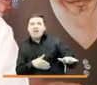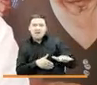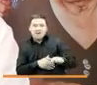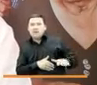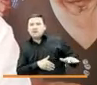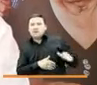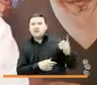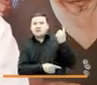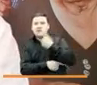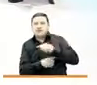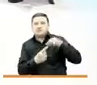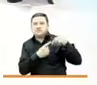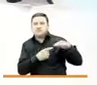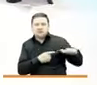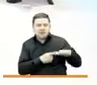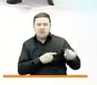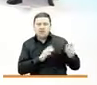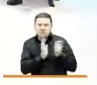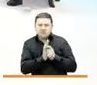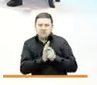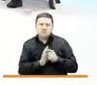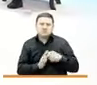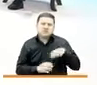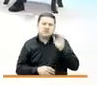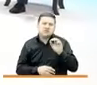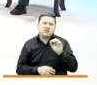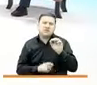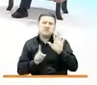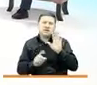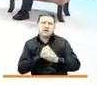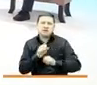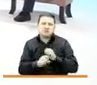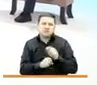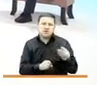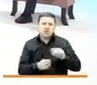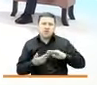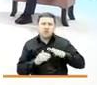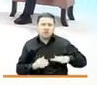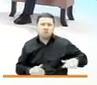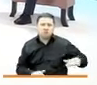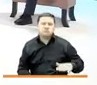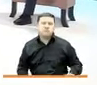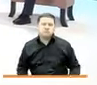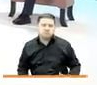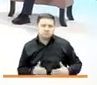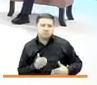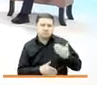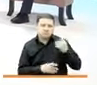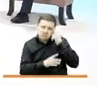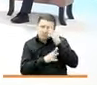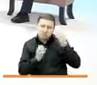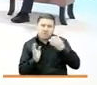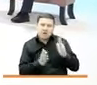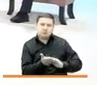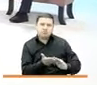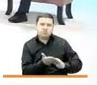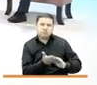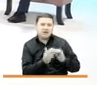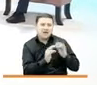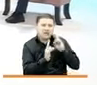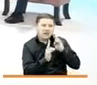ese día tan especial que tuvo hace más de seis años esta comunidad inicia el sueño del plan de reparación